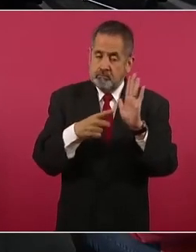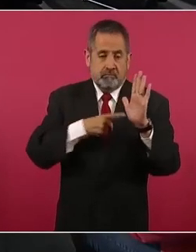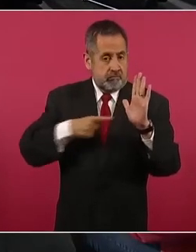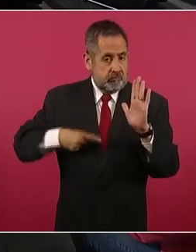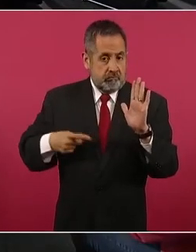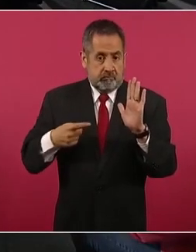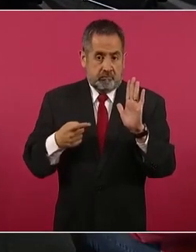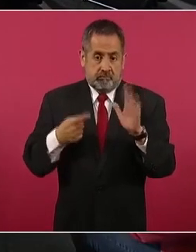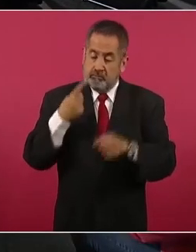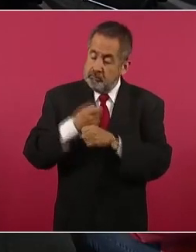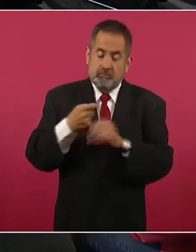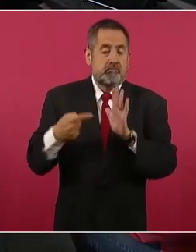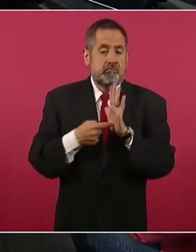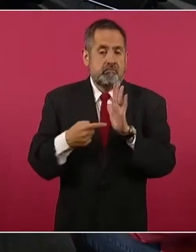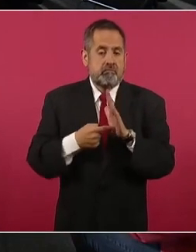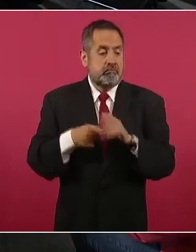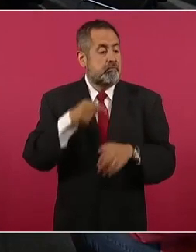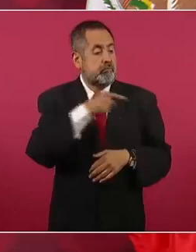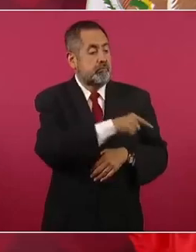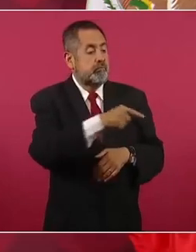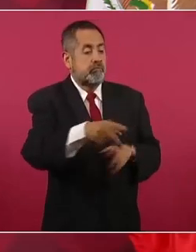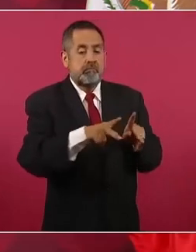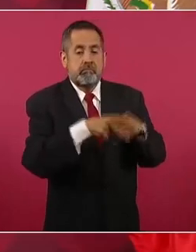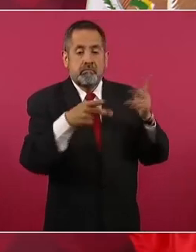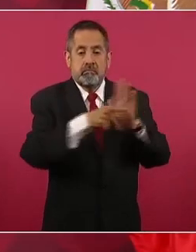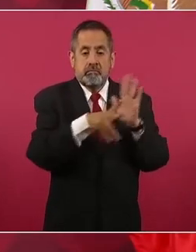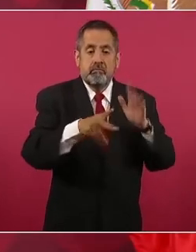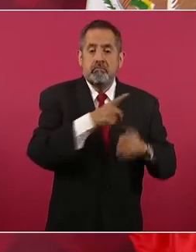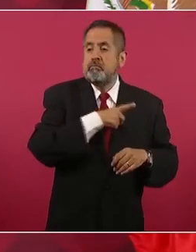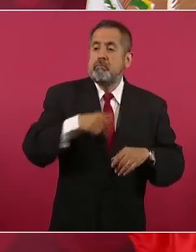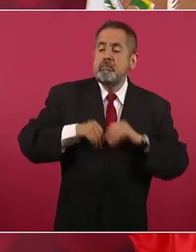Ofrezcan disculpas